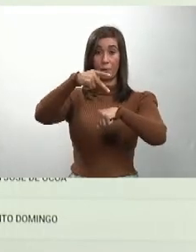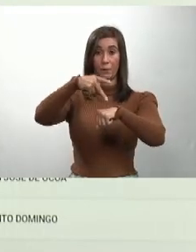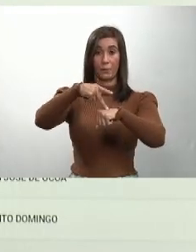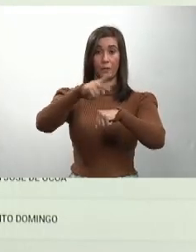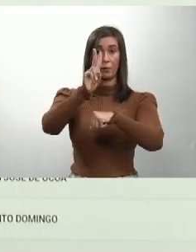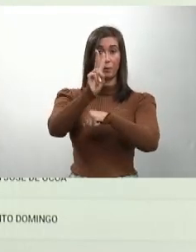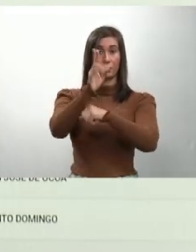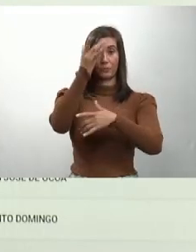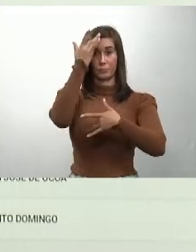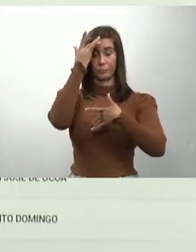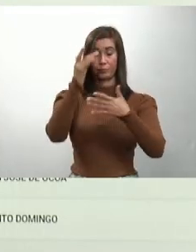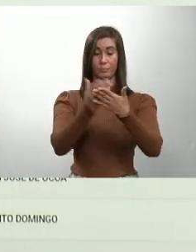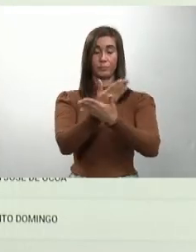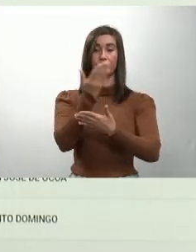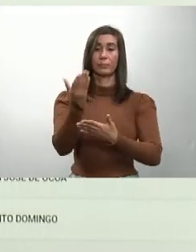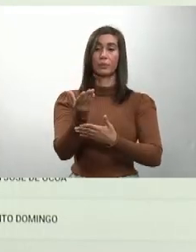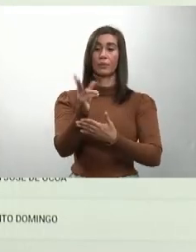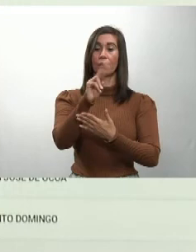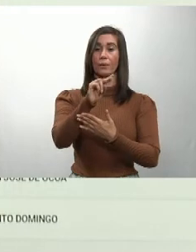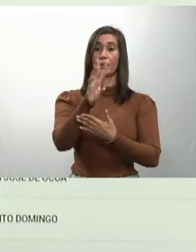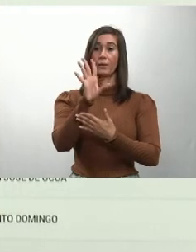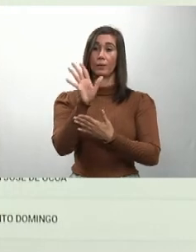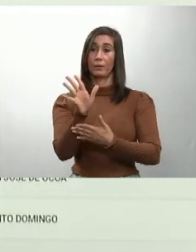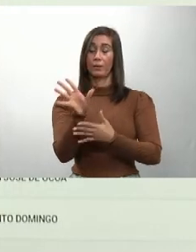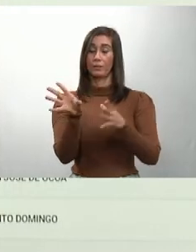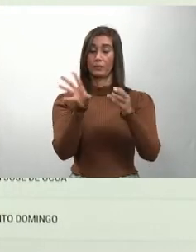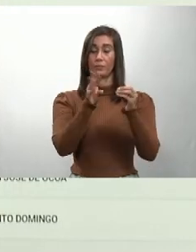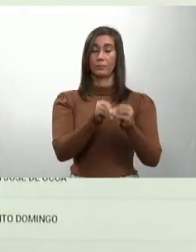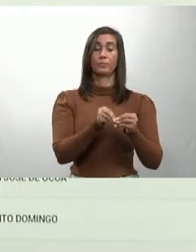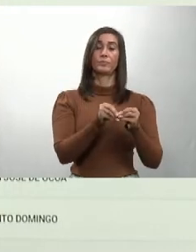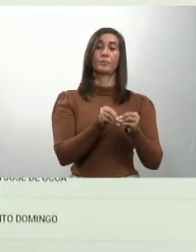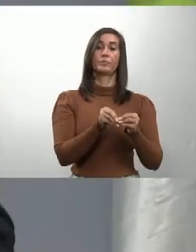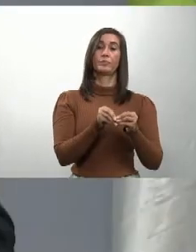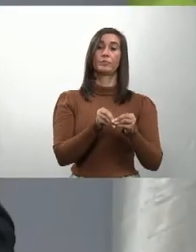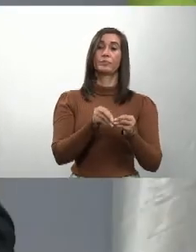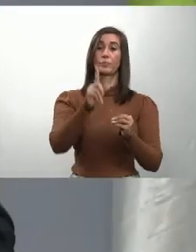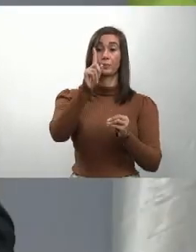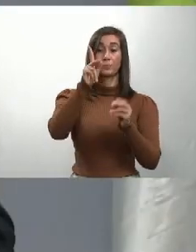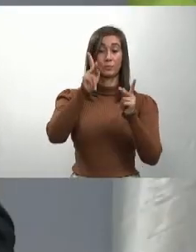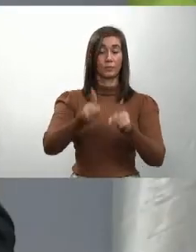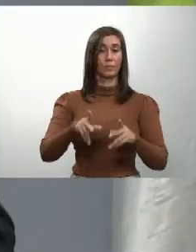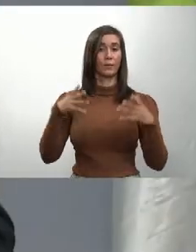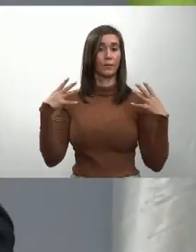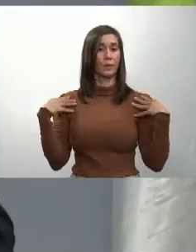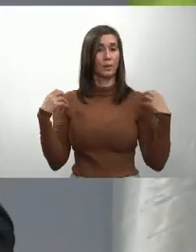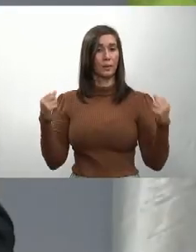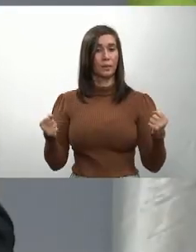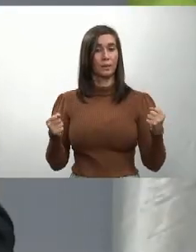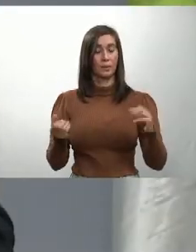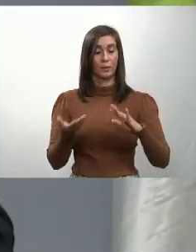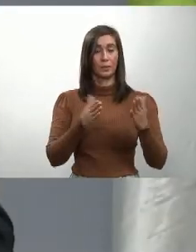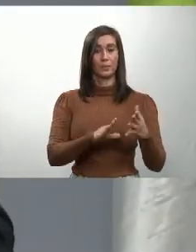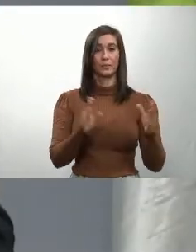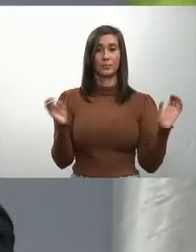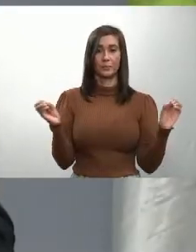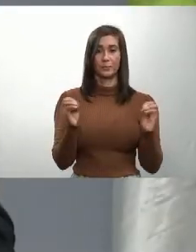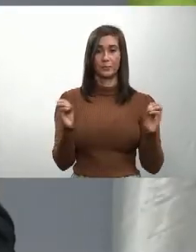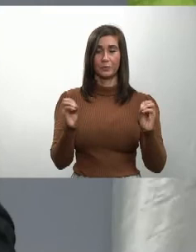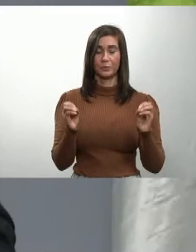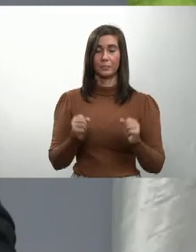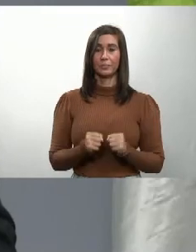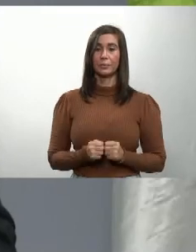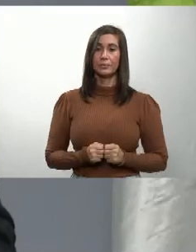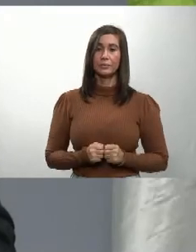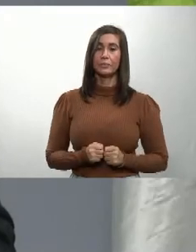2 casos nuevos, 25 acumulados, 1 recuperados, 0 fallecimientos.